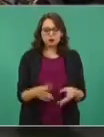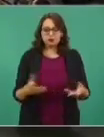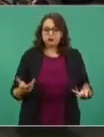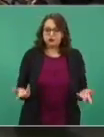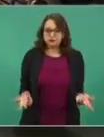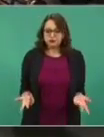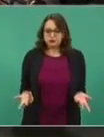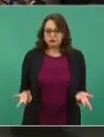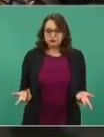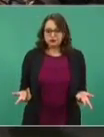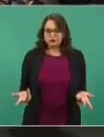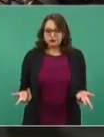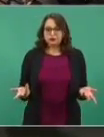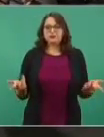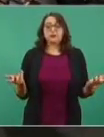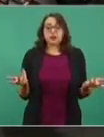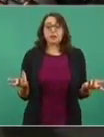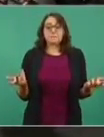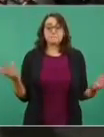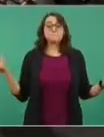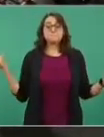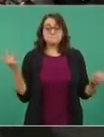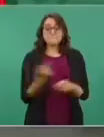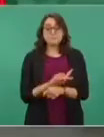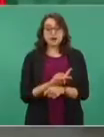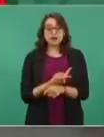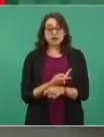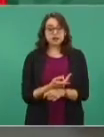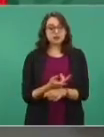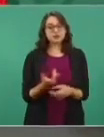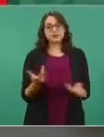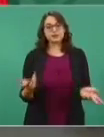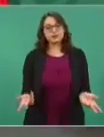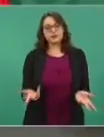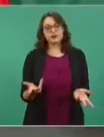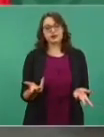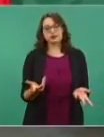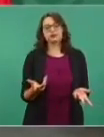Todo esto lo fueron tramando